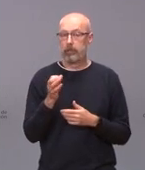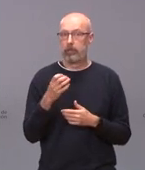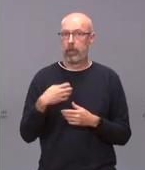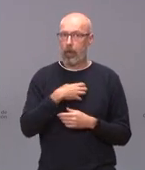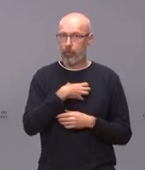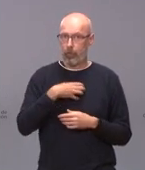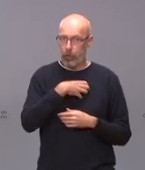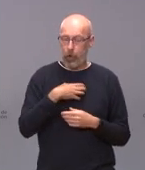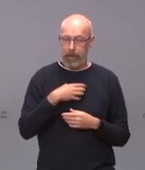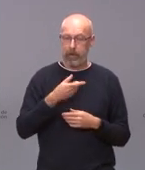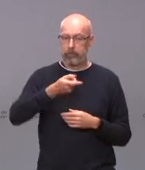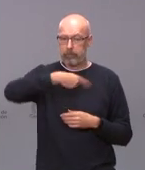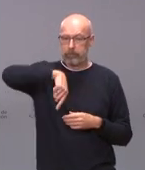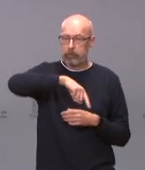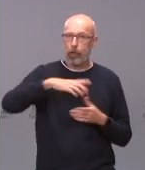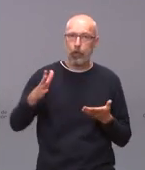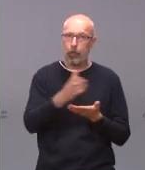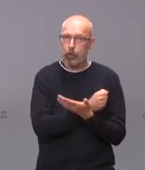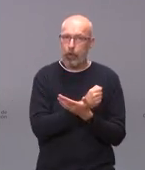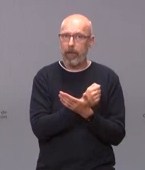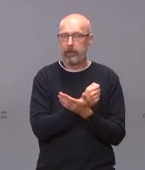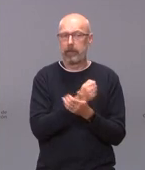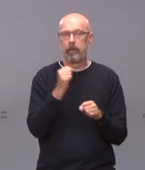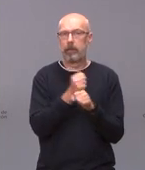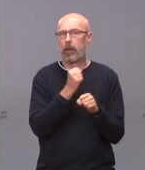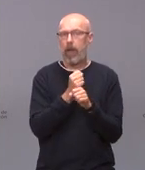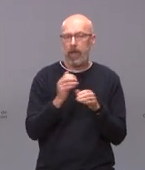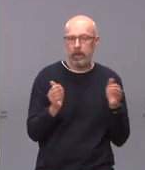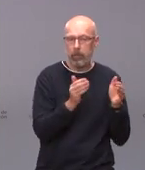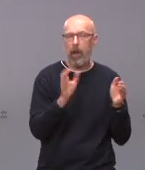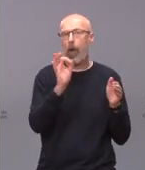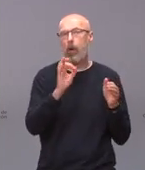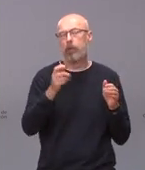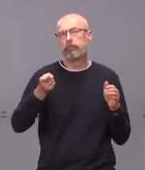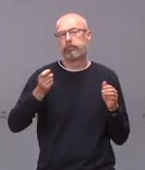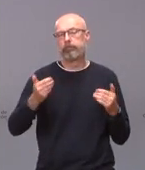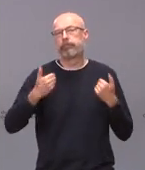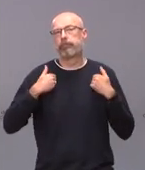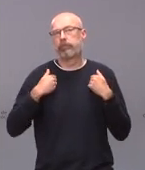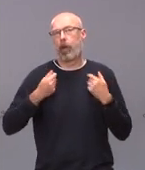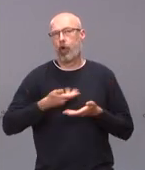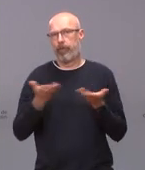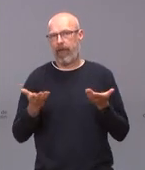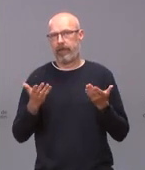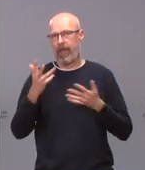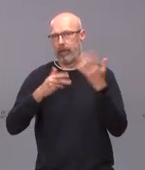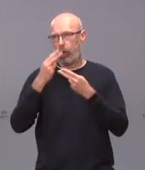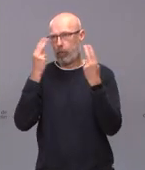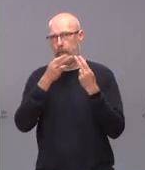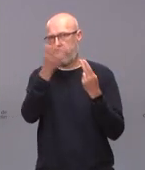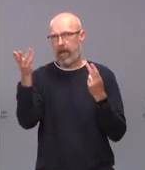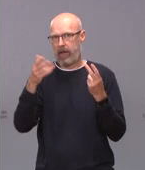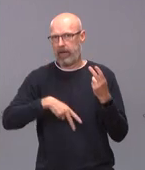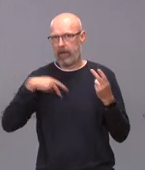de todas las personas que son eventuales o cargos de confianza en todas las administraciones públicas en general no en el caso